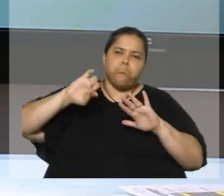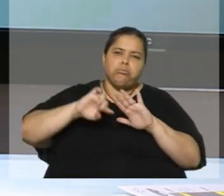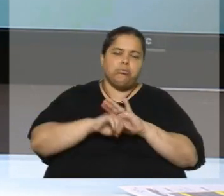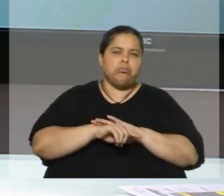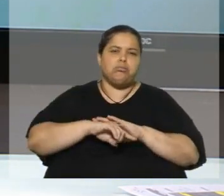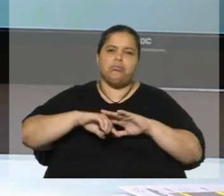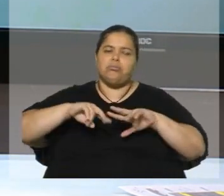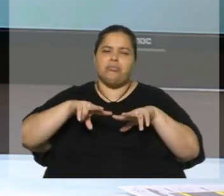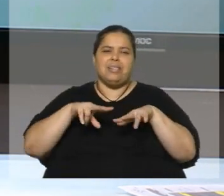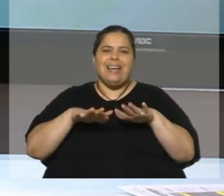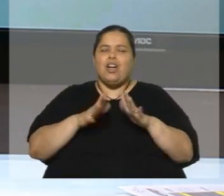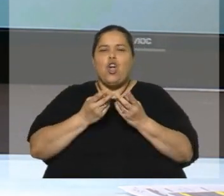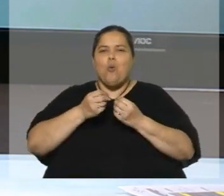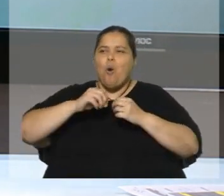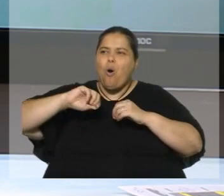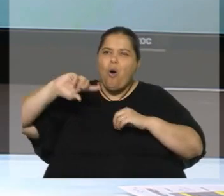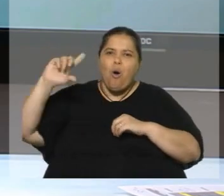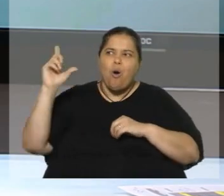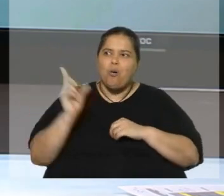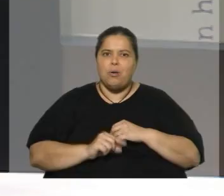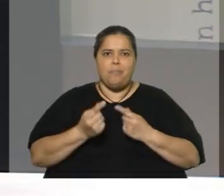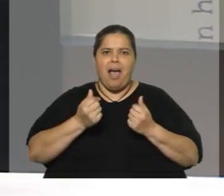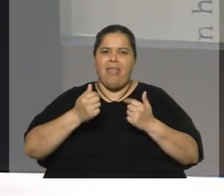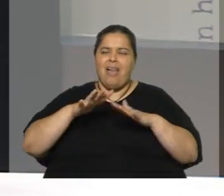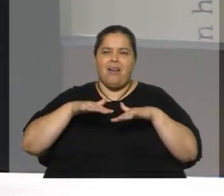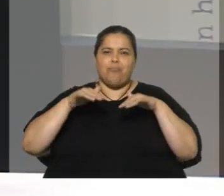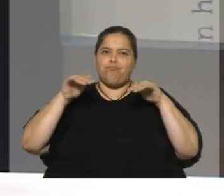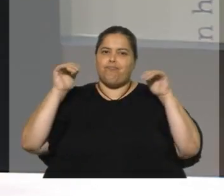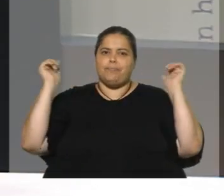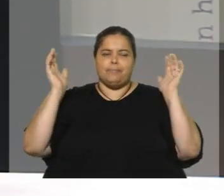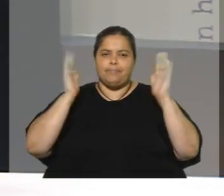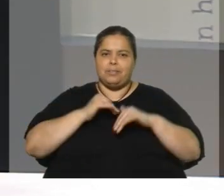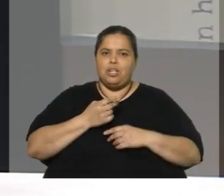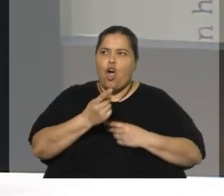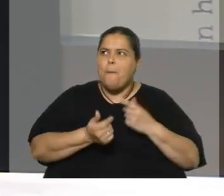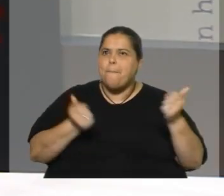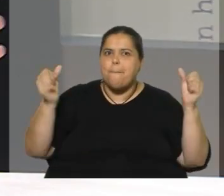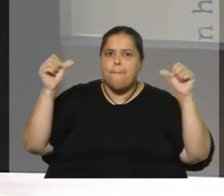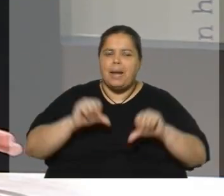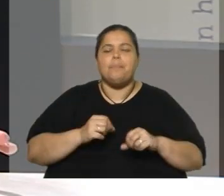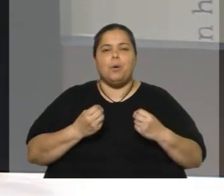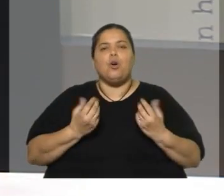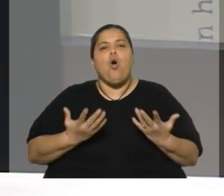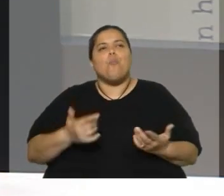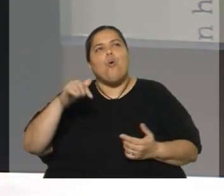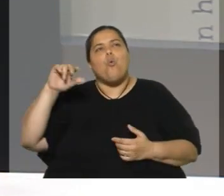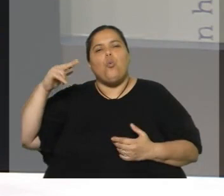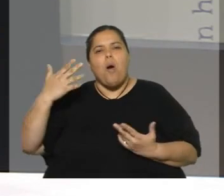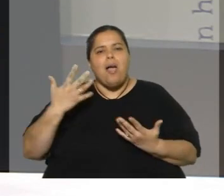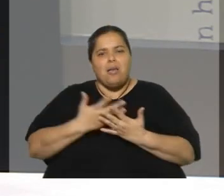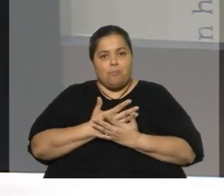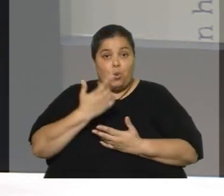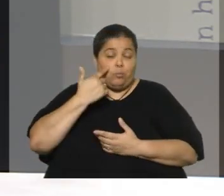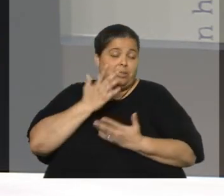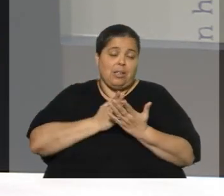¿Eso qué significa para las perspectivas uruguayas? Bueno, Uruguay depende mucho del contexto internacional, eso es